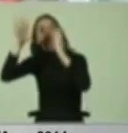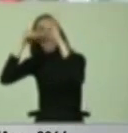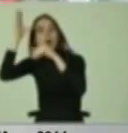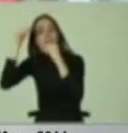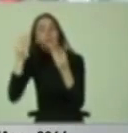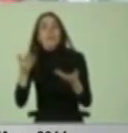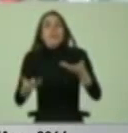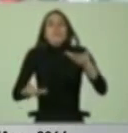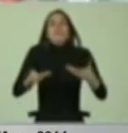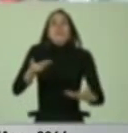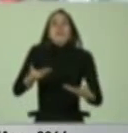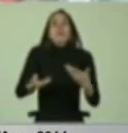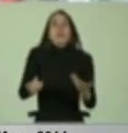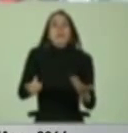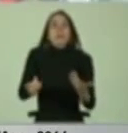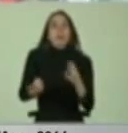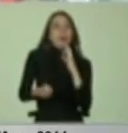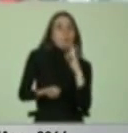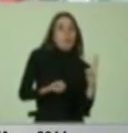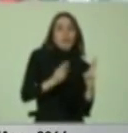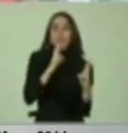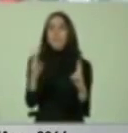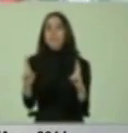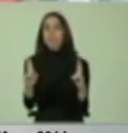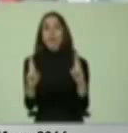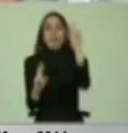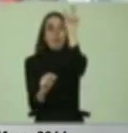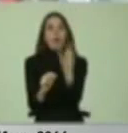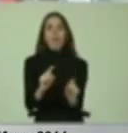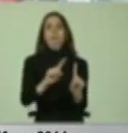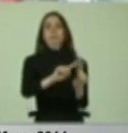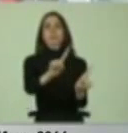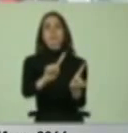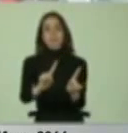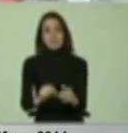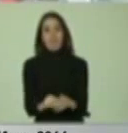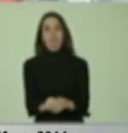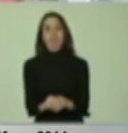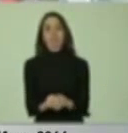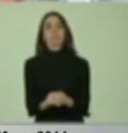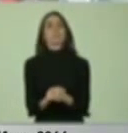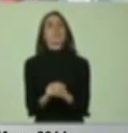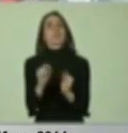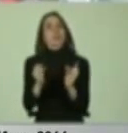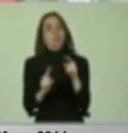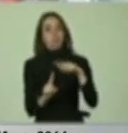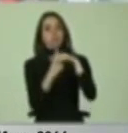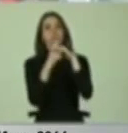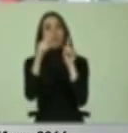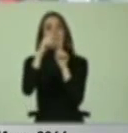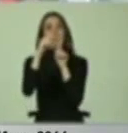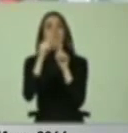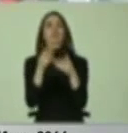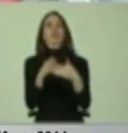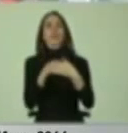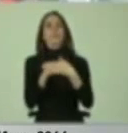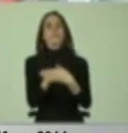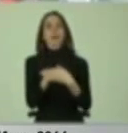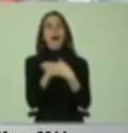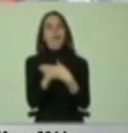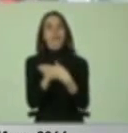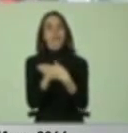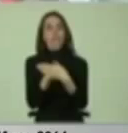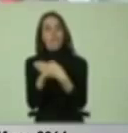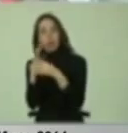se dé respuesta en cada una a la diversidad. Por tanto, surge este concepto de barreras que lo que nos quiere